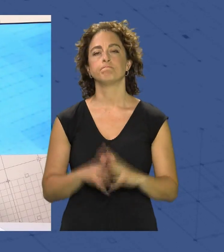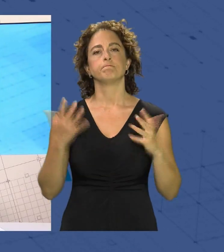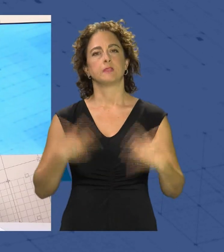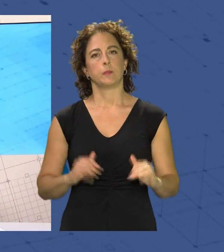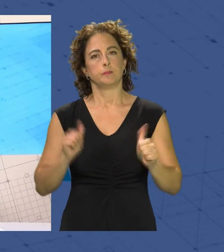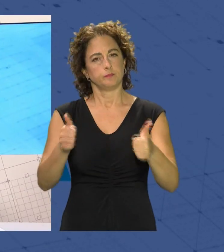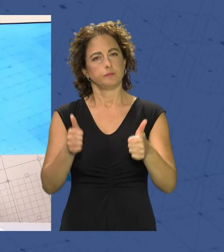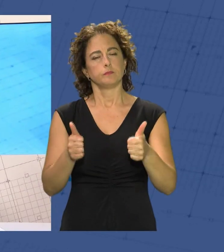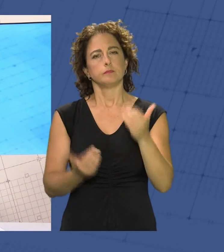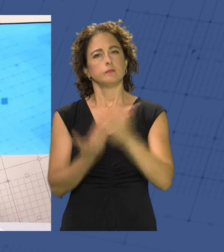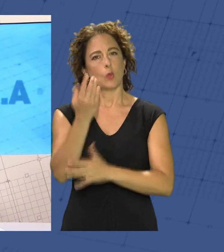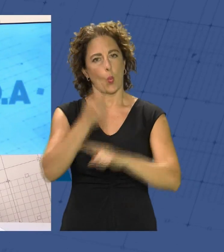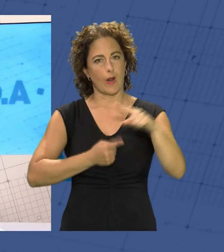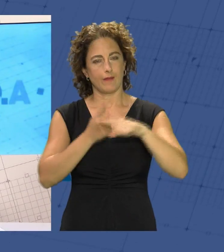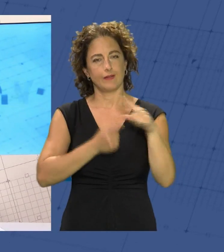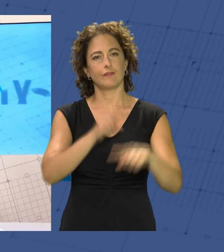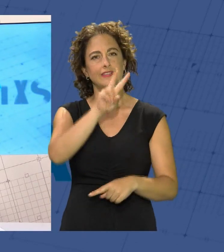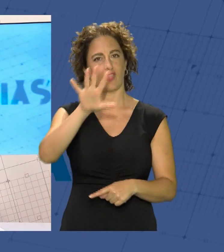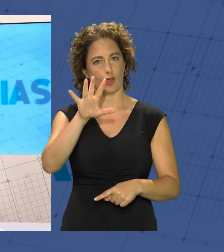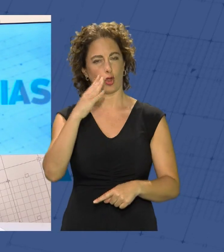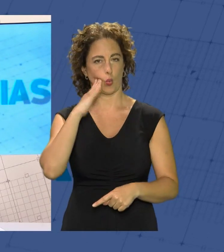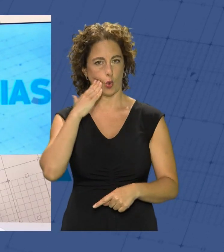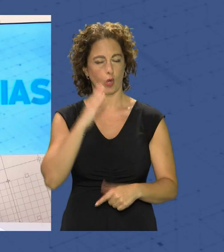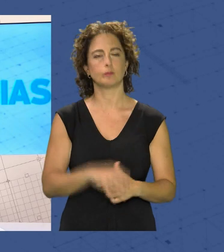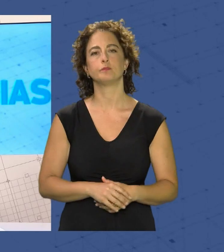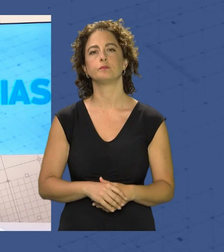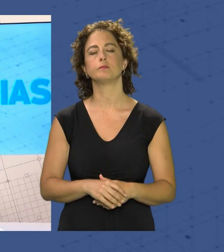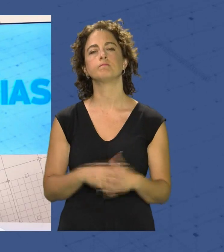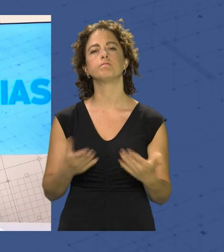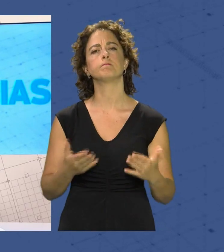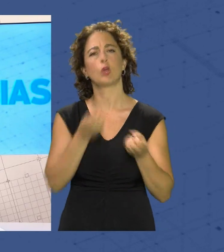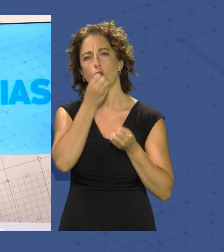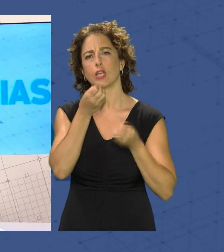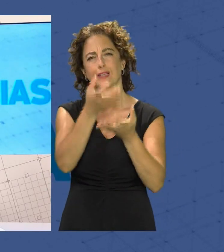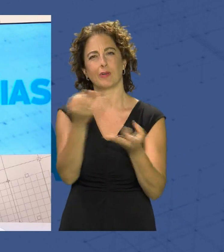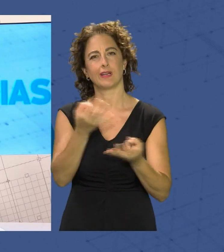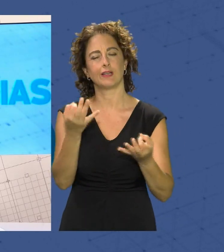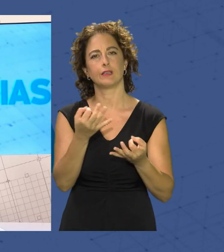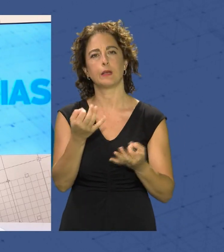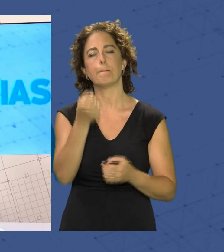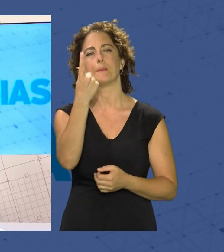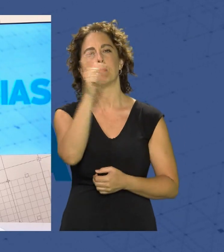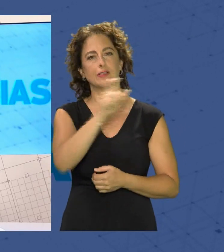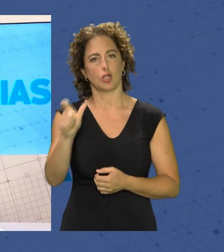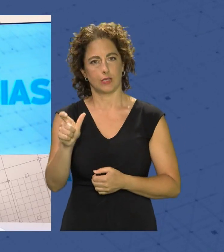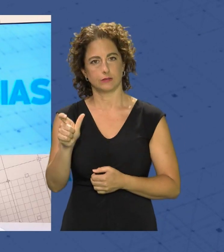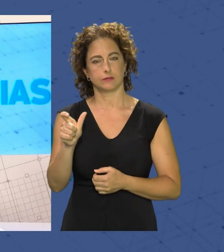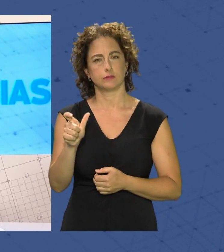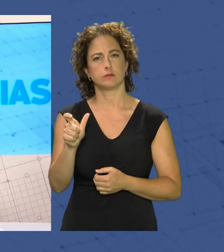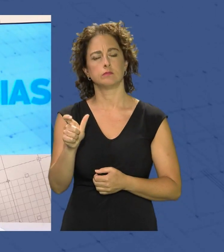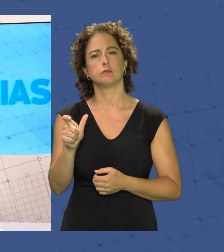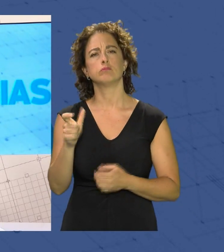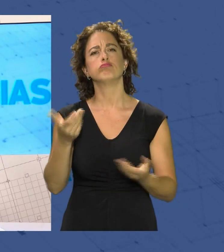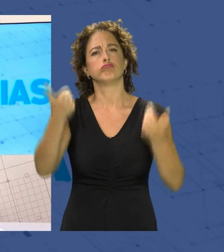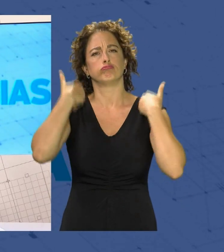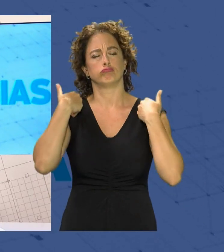en la jornada del jueves 25 de julio en la que les contamos que un millar de personas se van a encargar del